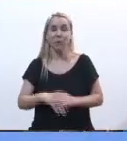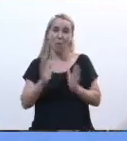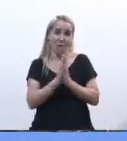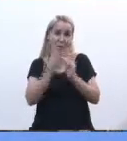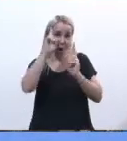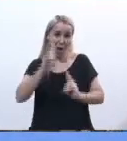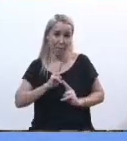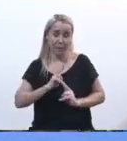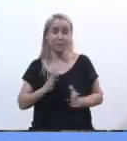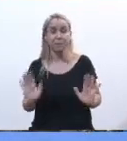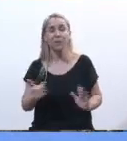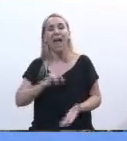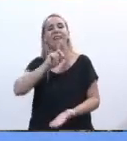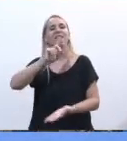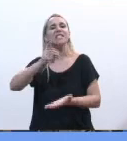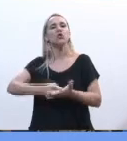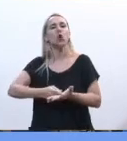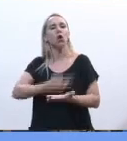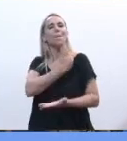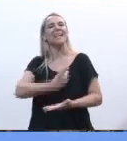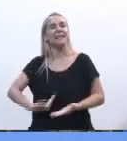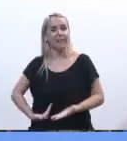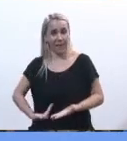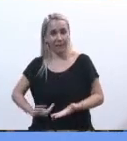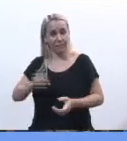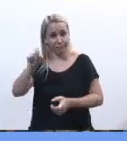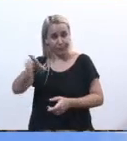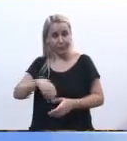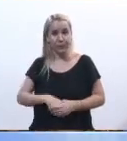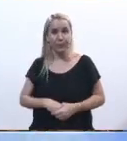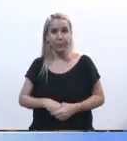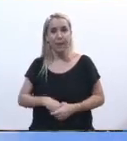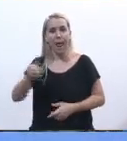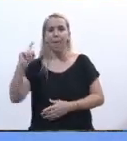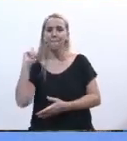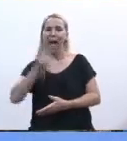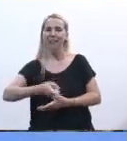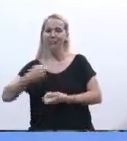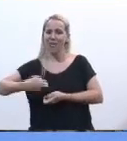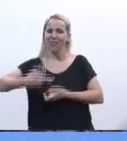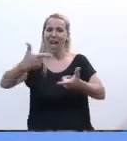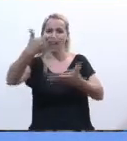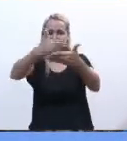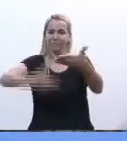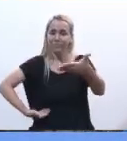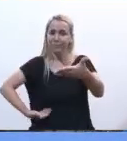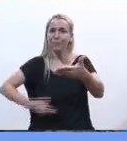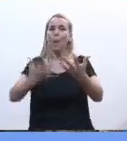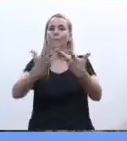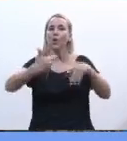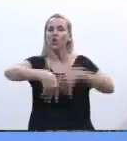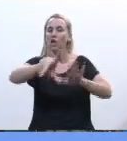Sé también que es una decisión del presidente, una decisión del presidente mandar este proyecto de ley que la ha cumplido,